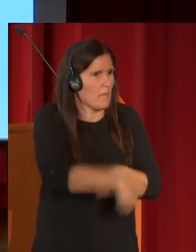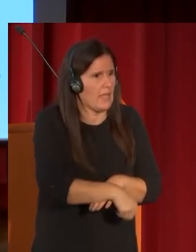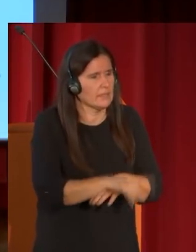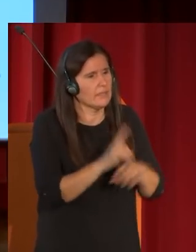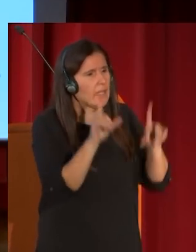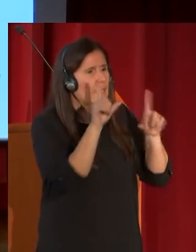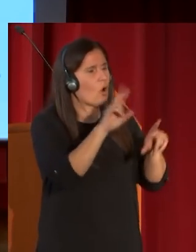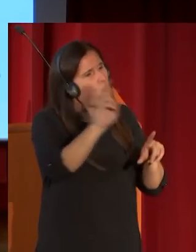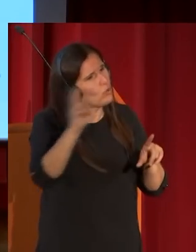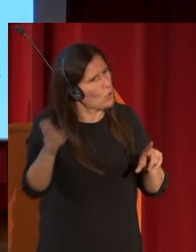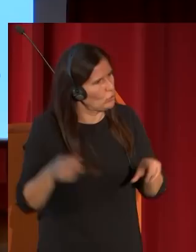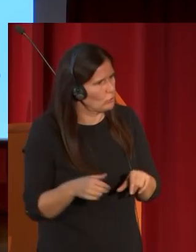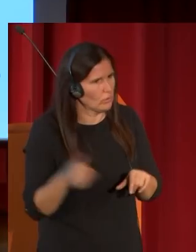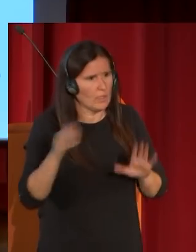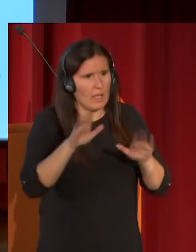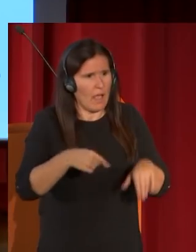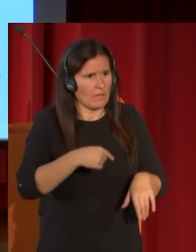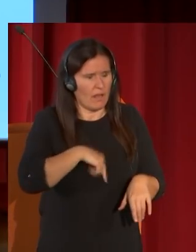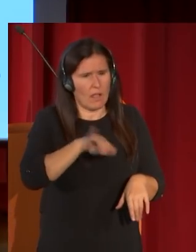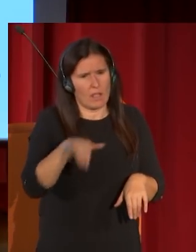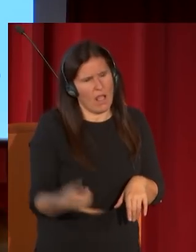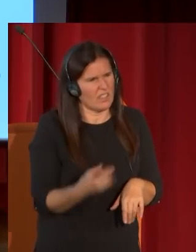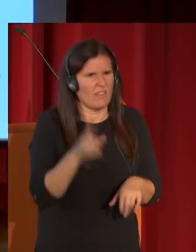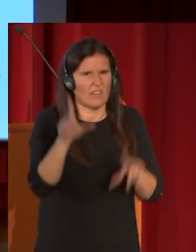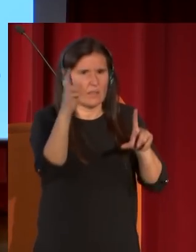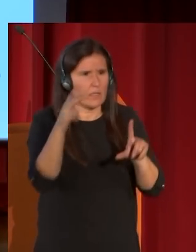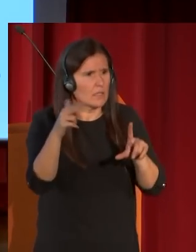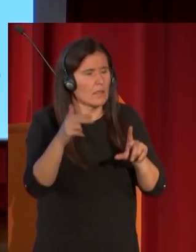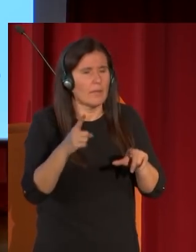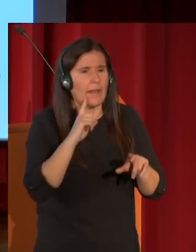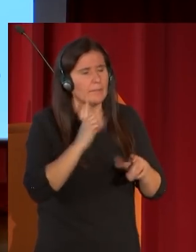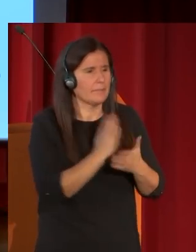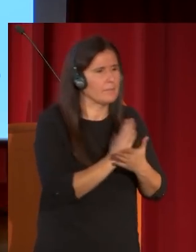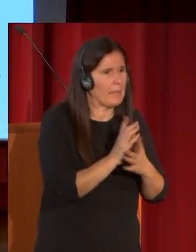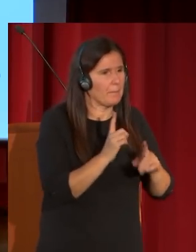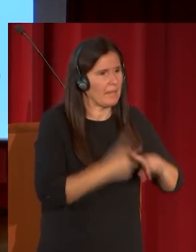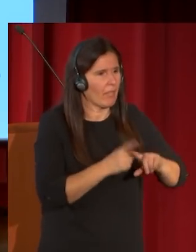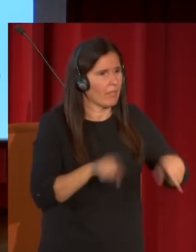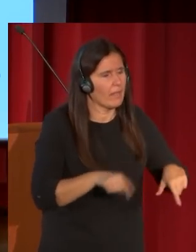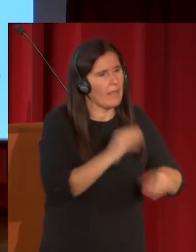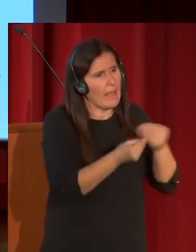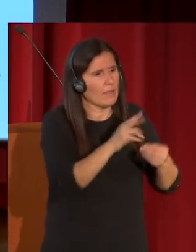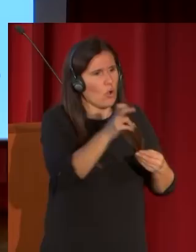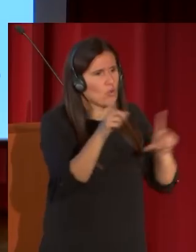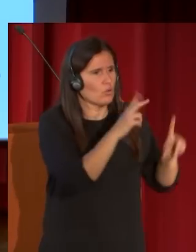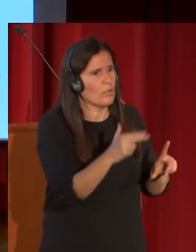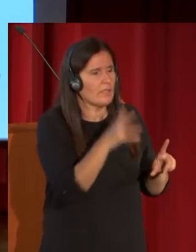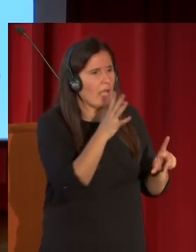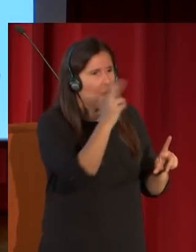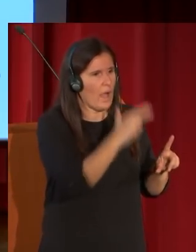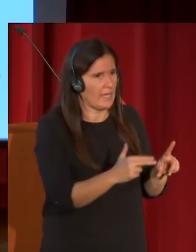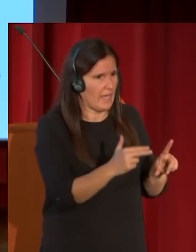otros y acaba cansado de ellos para descansar hace acuarelas como esta del músico en donde la elegancia